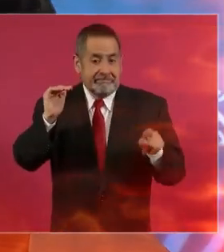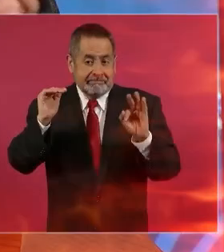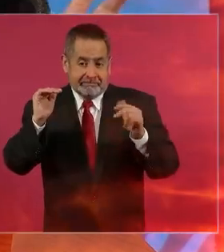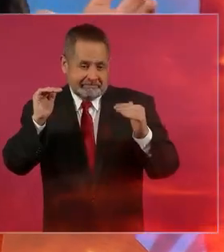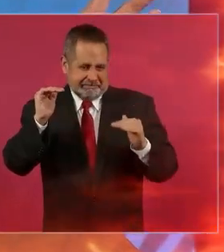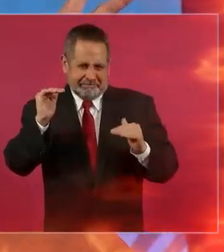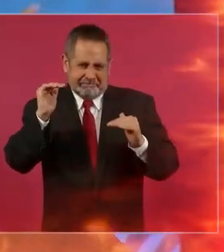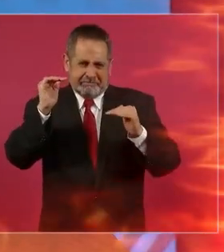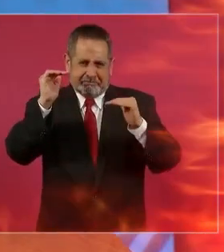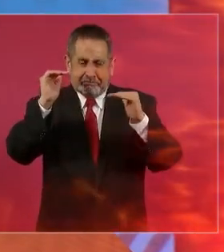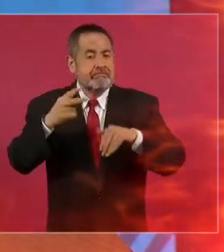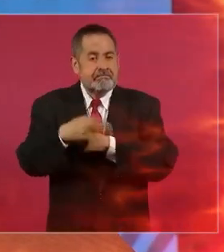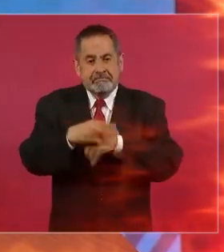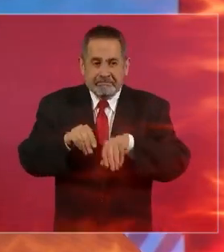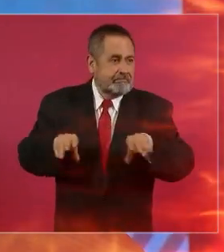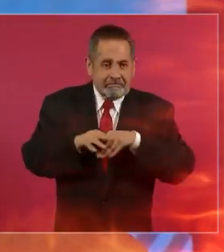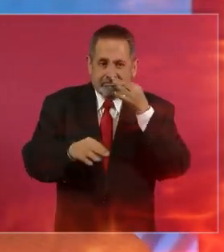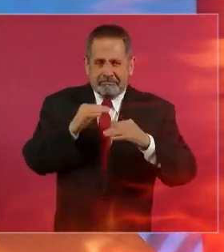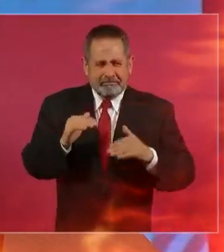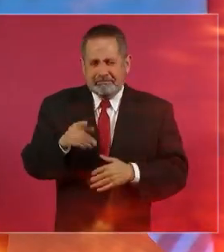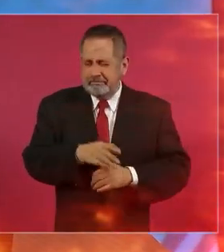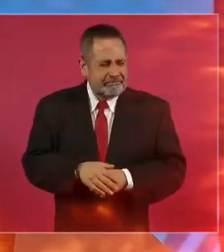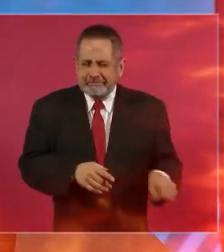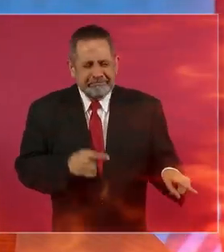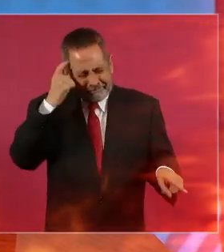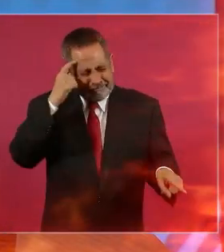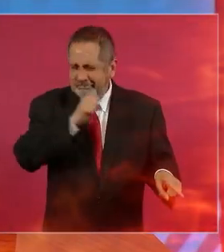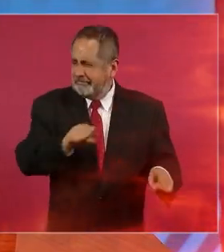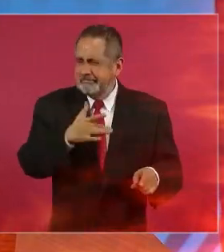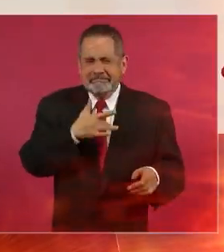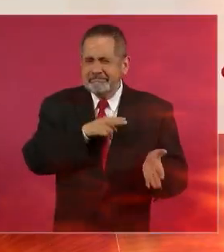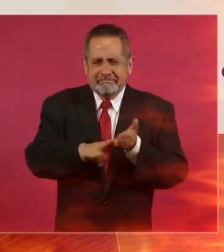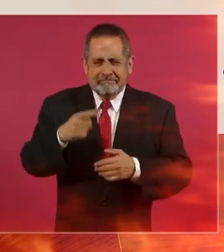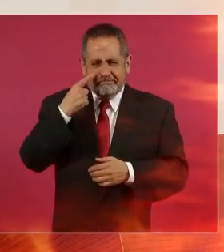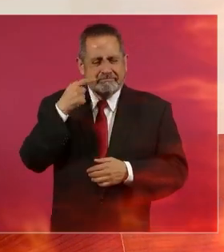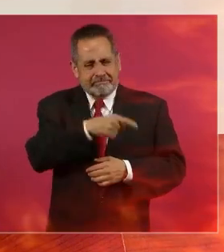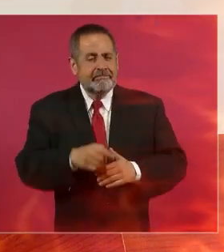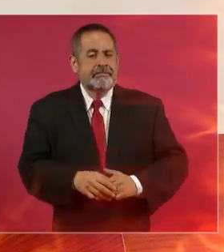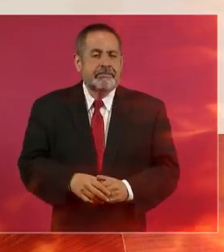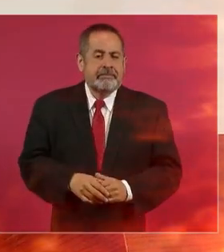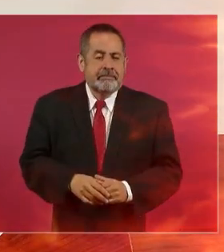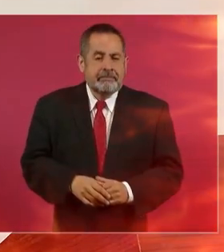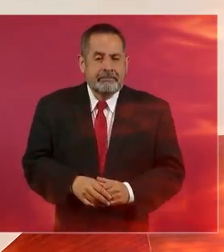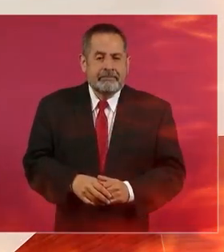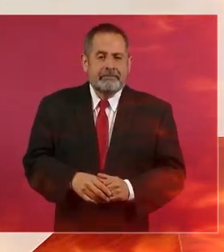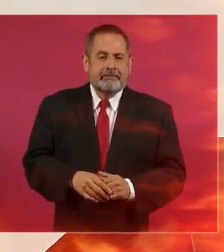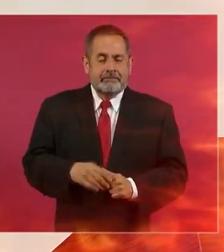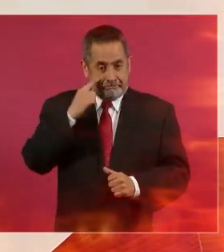pero me parece que son patrañas de lópez yo no creo que exista documento alguno ya veremos dice que va a salir en su libro